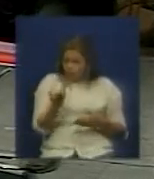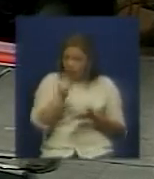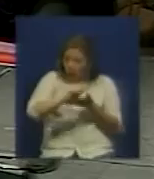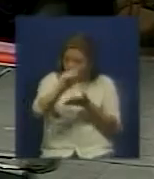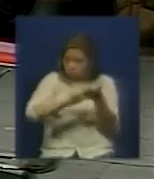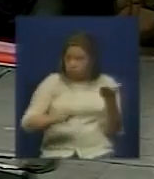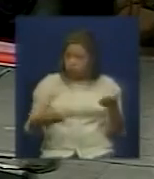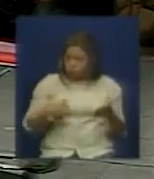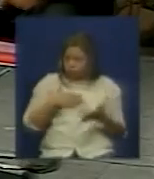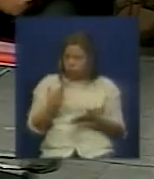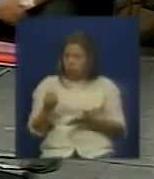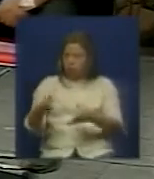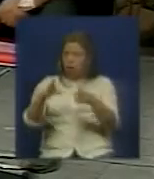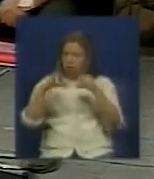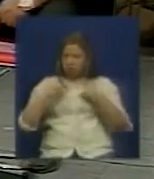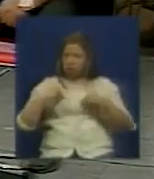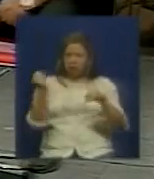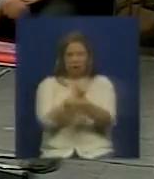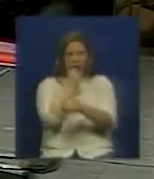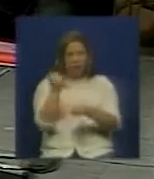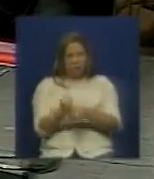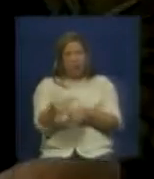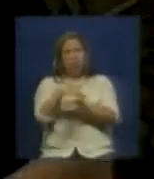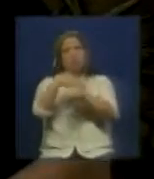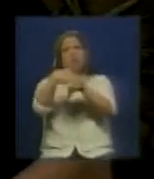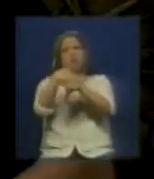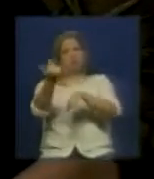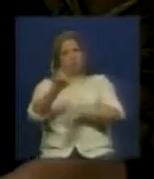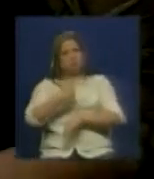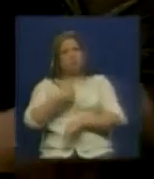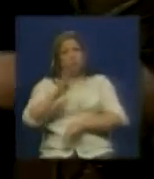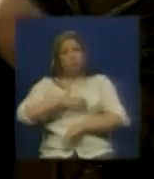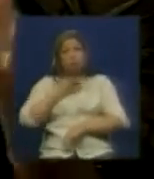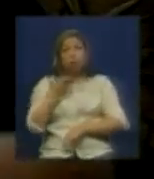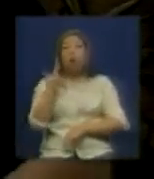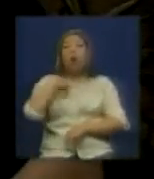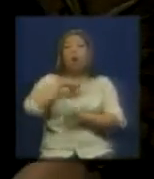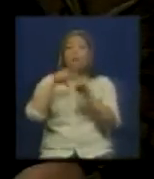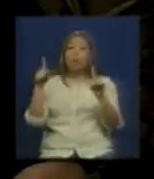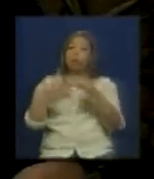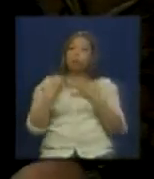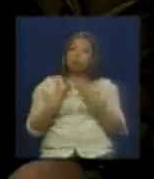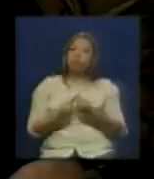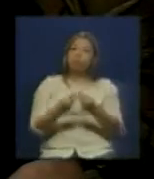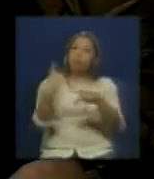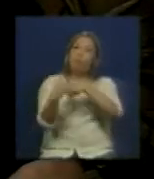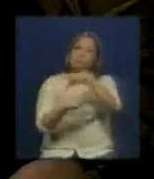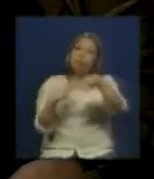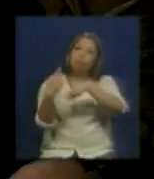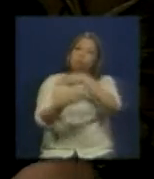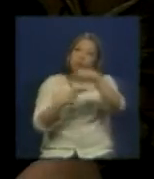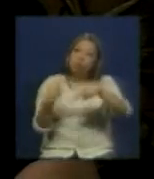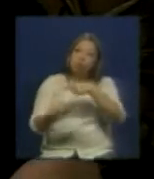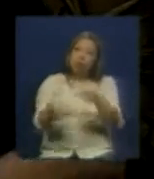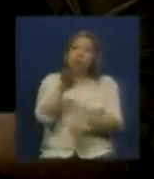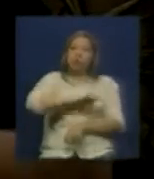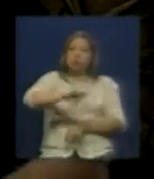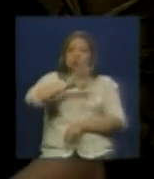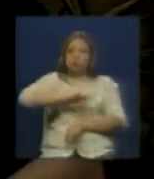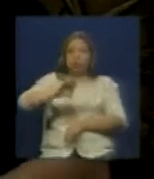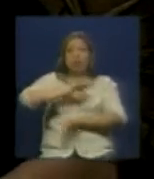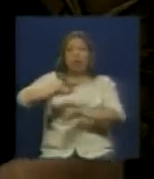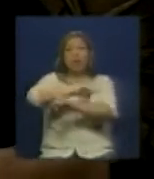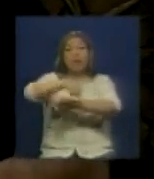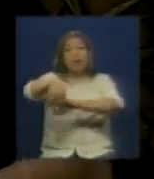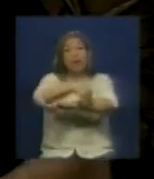y esta no es una cuestión de que yo estoy pidiendo cargo simple y llanamente que queremos acompañar este proceso revolucionario socialista y de